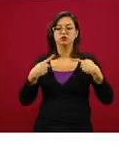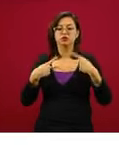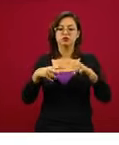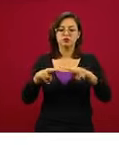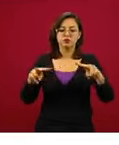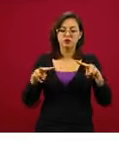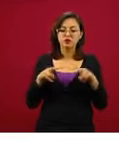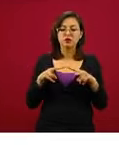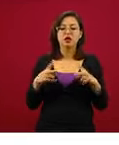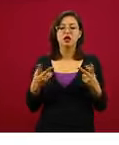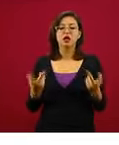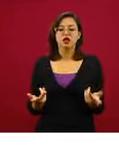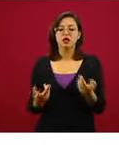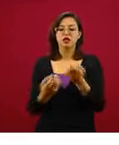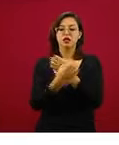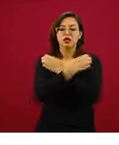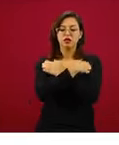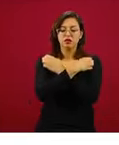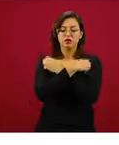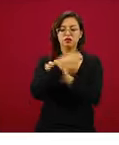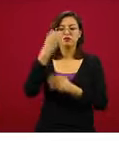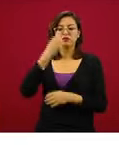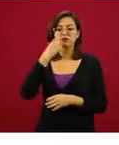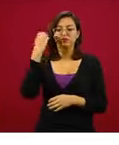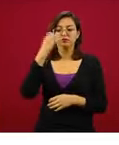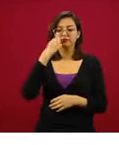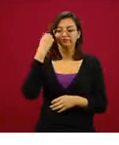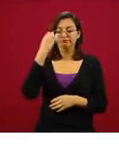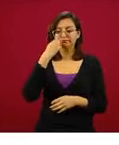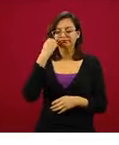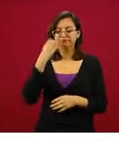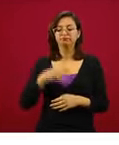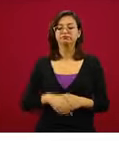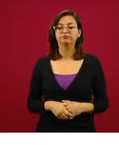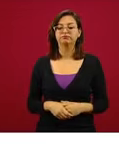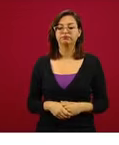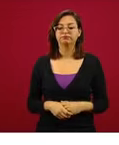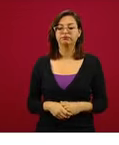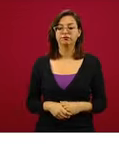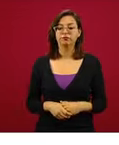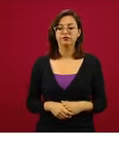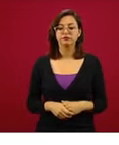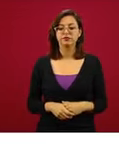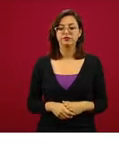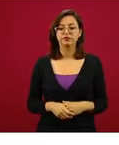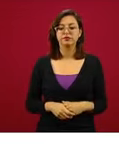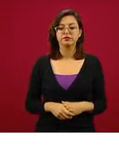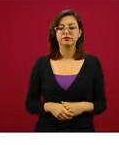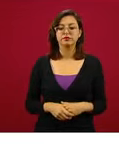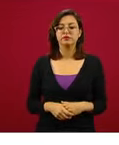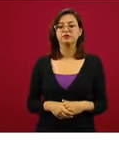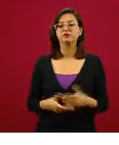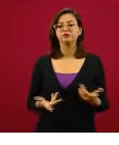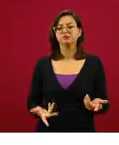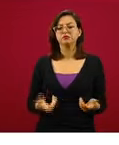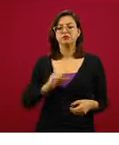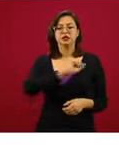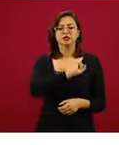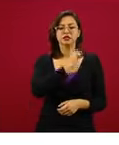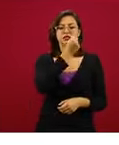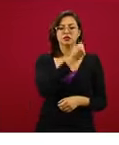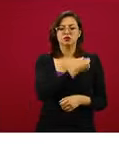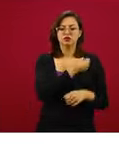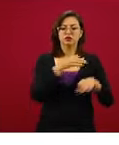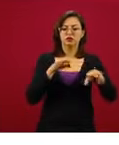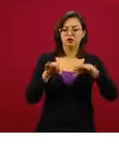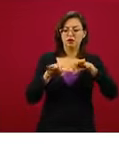actividades educativas. Veamos las medidas de salud pública y trabajo para